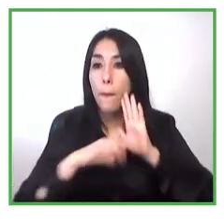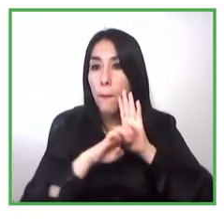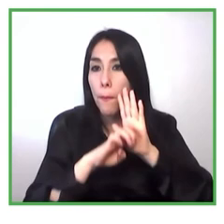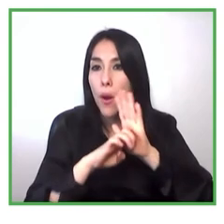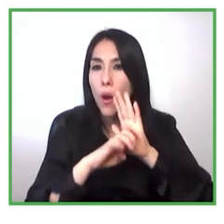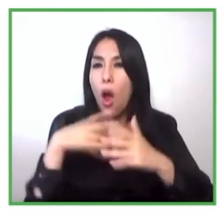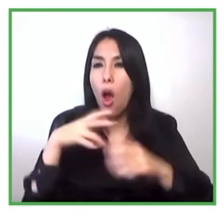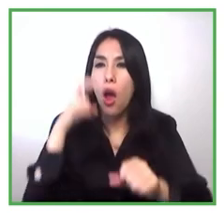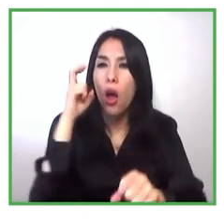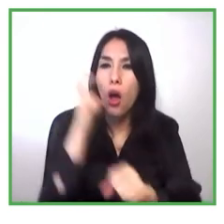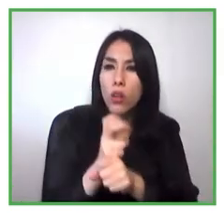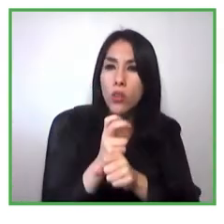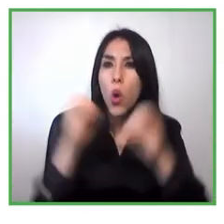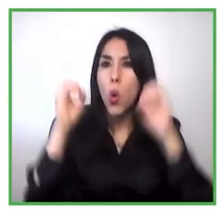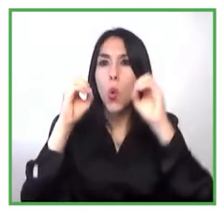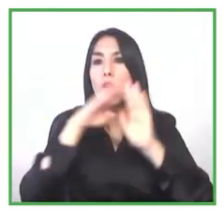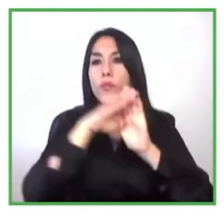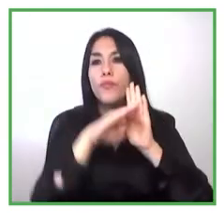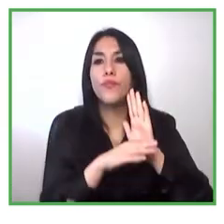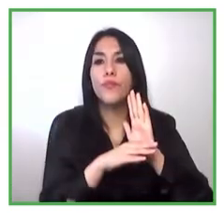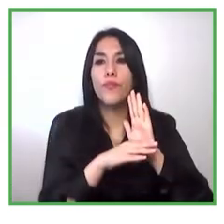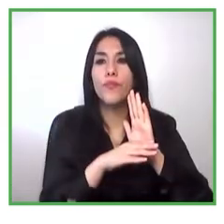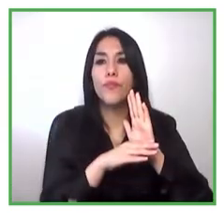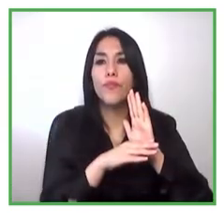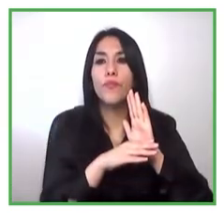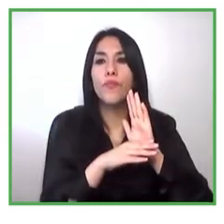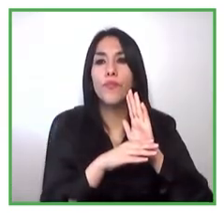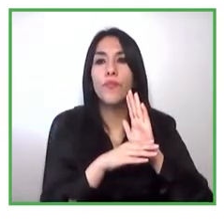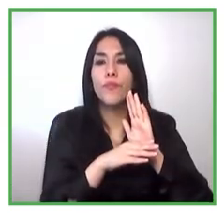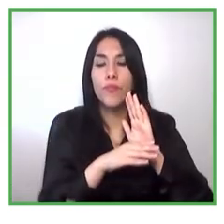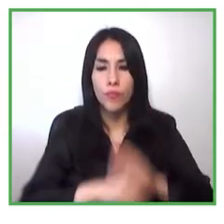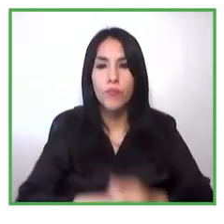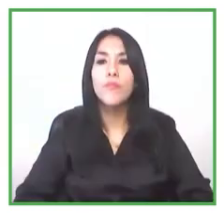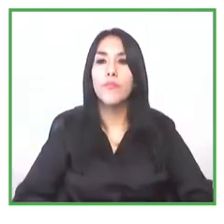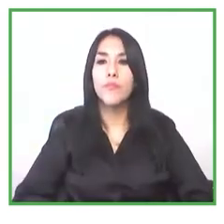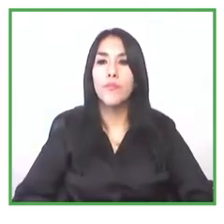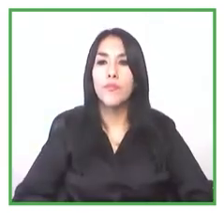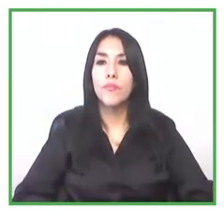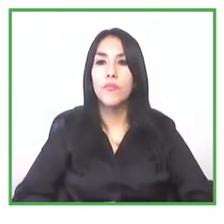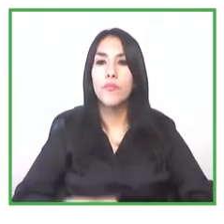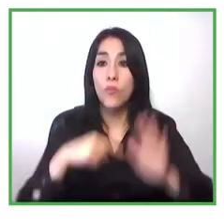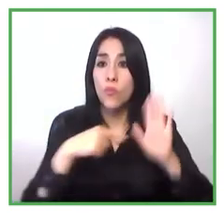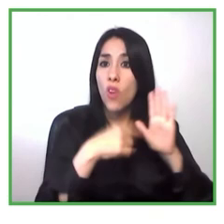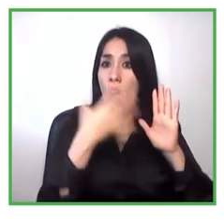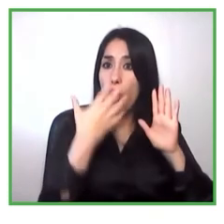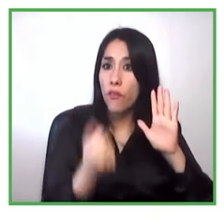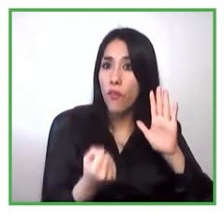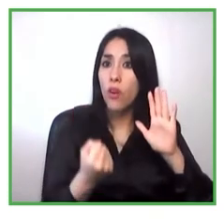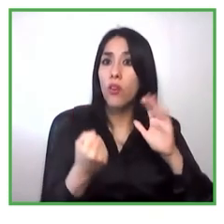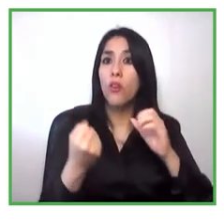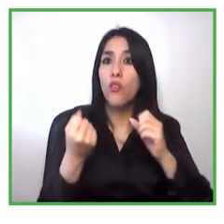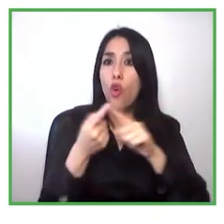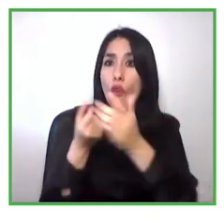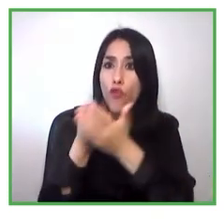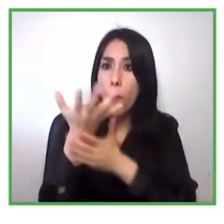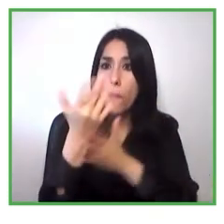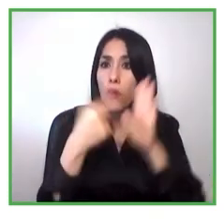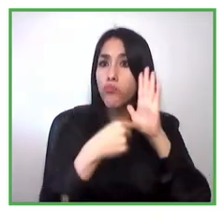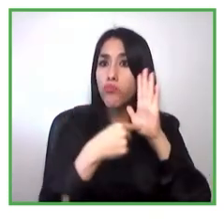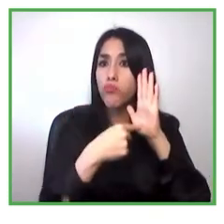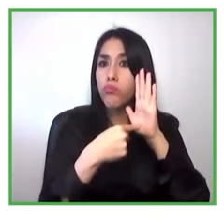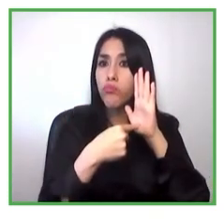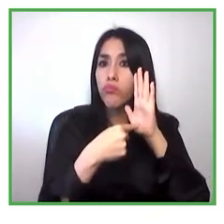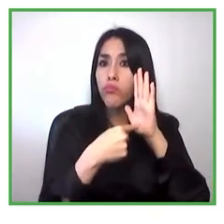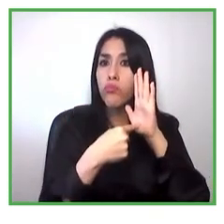puedan encontrar la información de todos los emprendedores con discapacidad o esto mismo que son las características de ustedes de proyectos tan